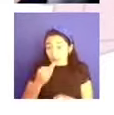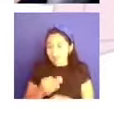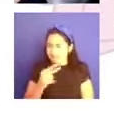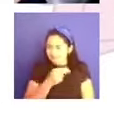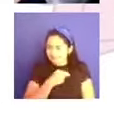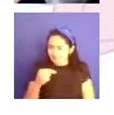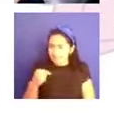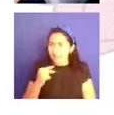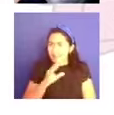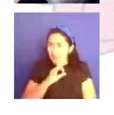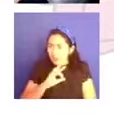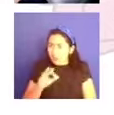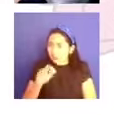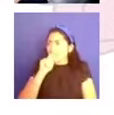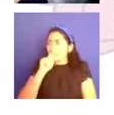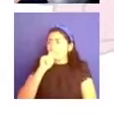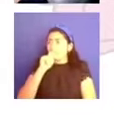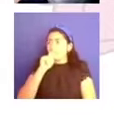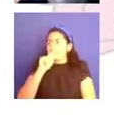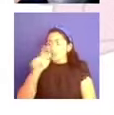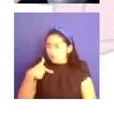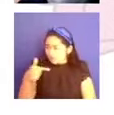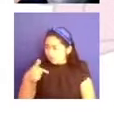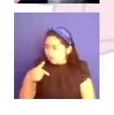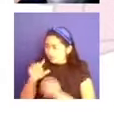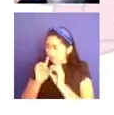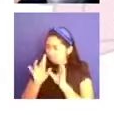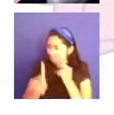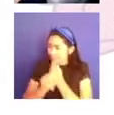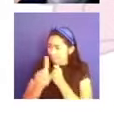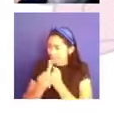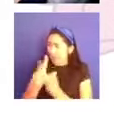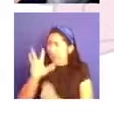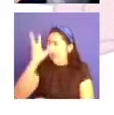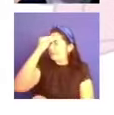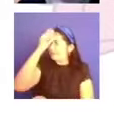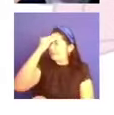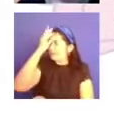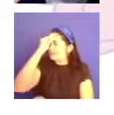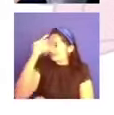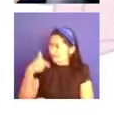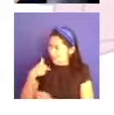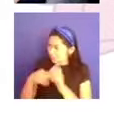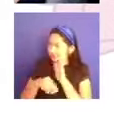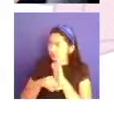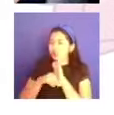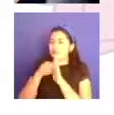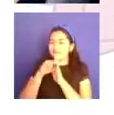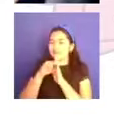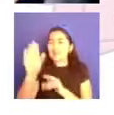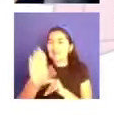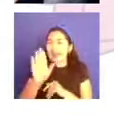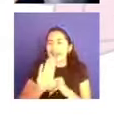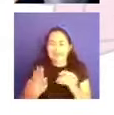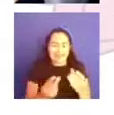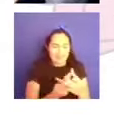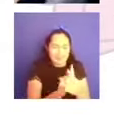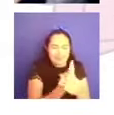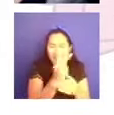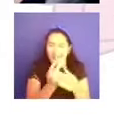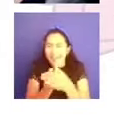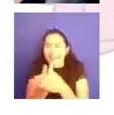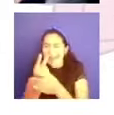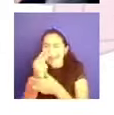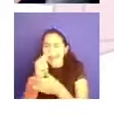aprender y es necesario para esa vida, para ese jardín que quiero cultivar, pues, tener la oportunidad,